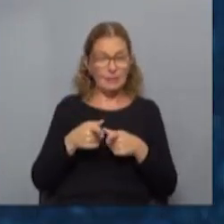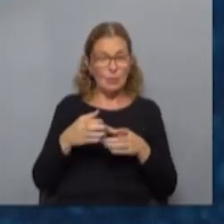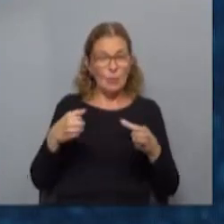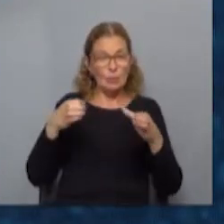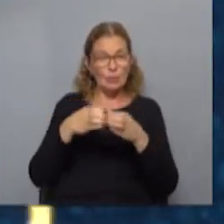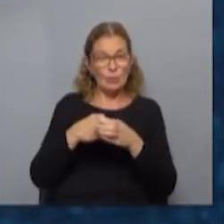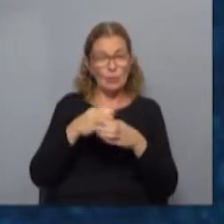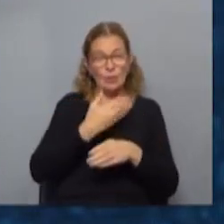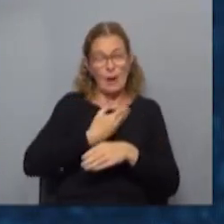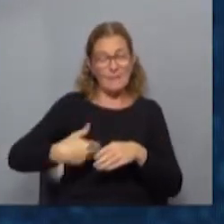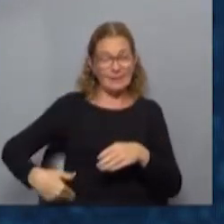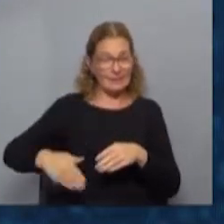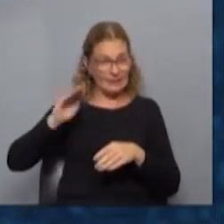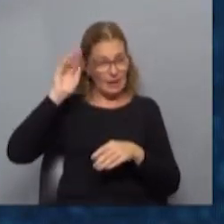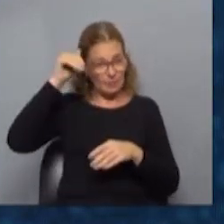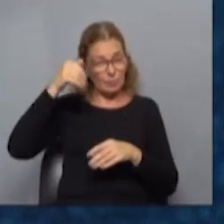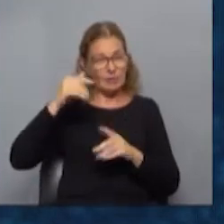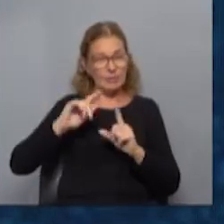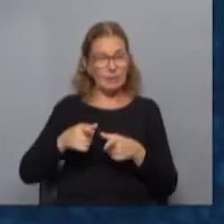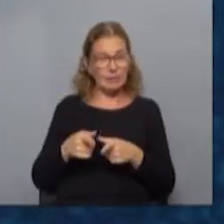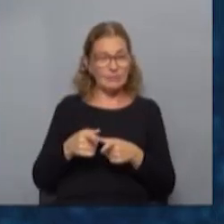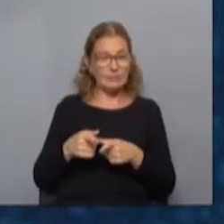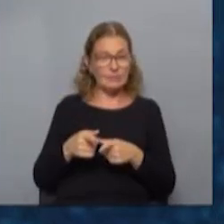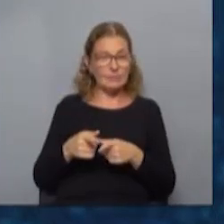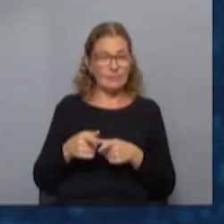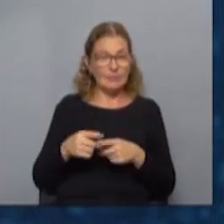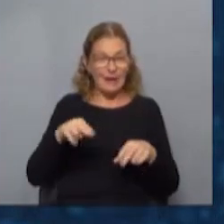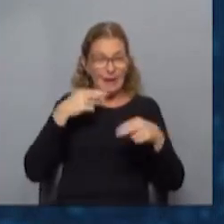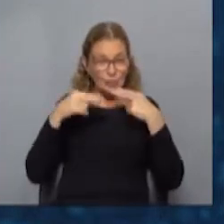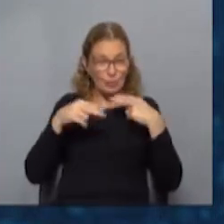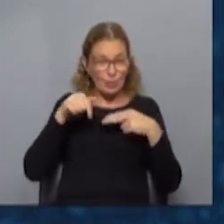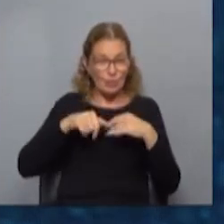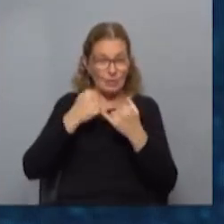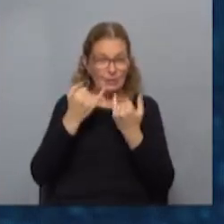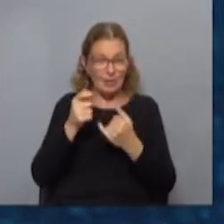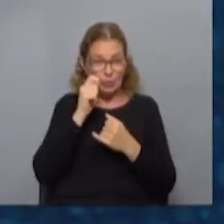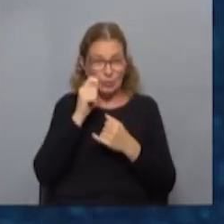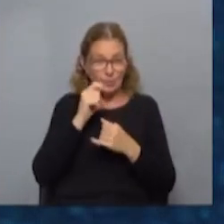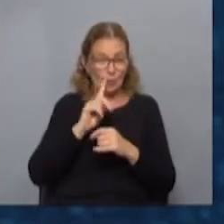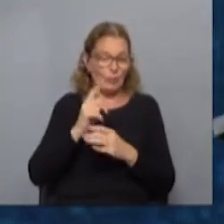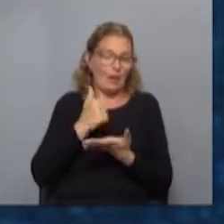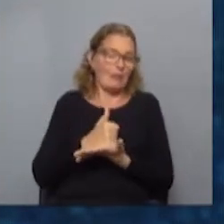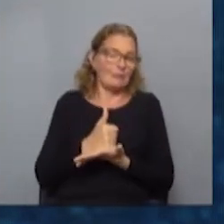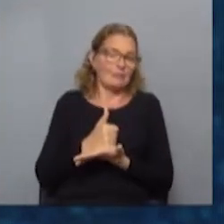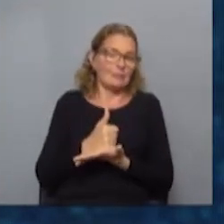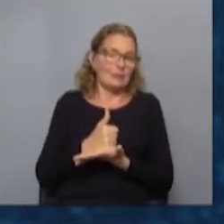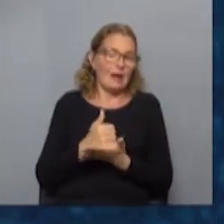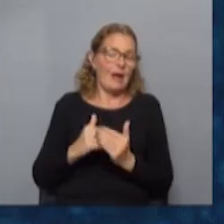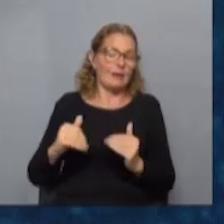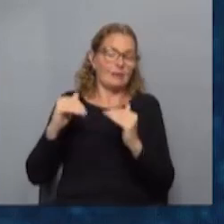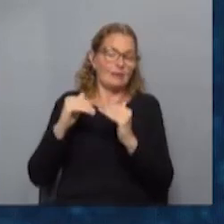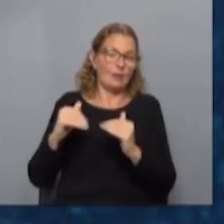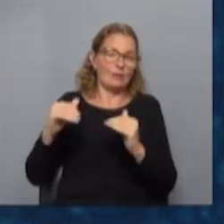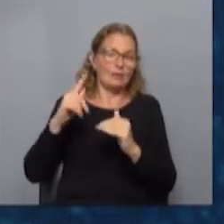una reunión con el propio Presidente de la República, porque sin la gastronomía, hoy en día, el turismo tampoco existe. Ha crecido en